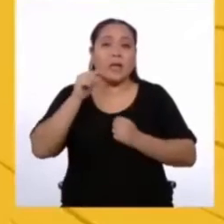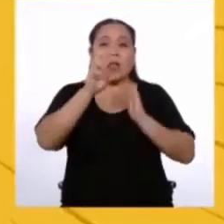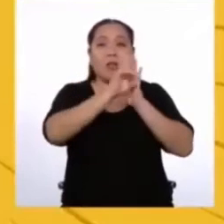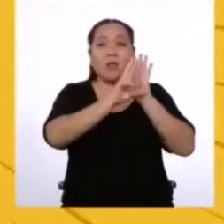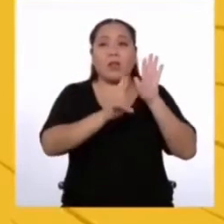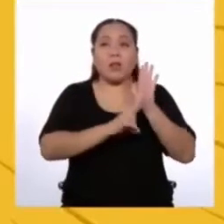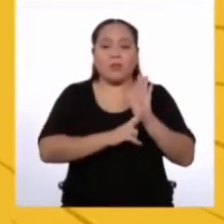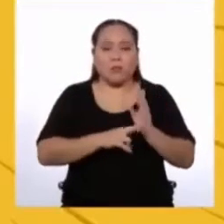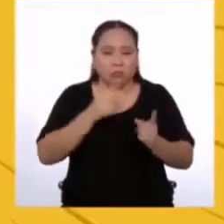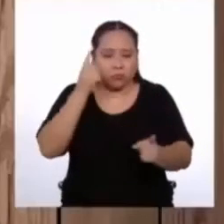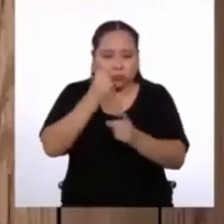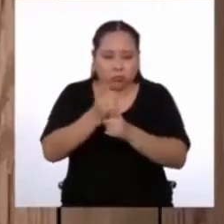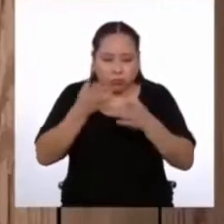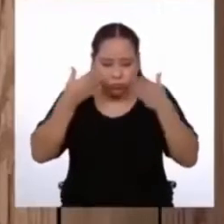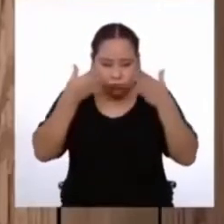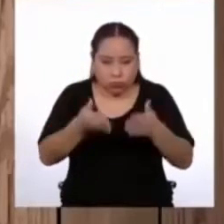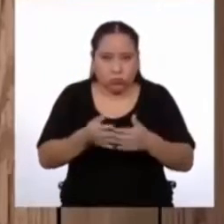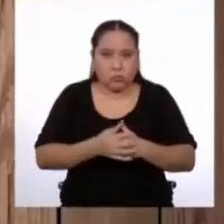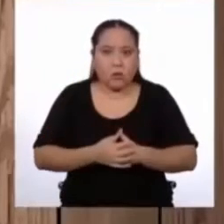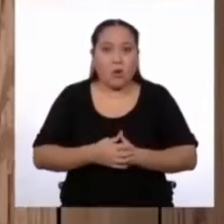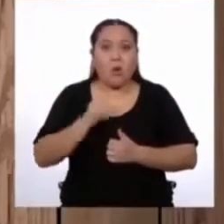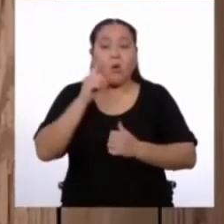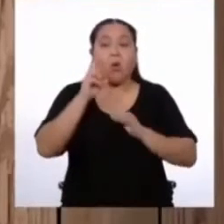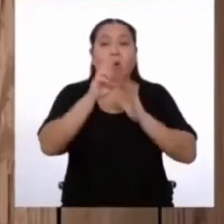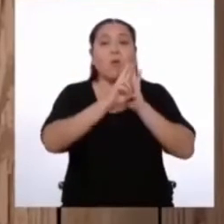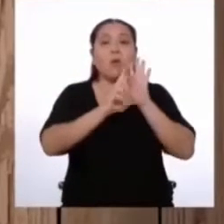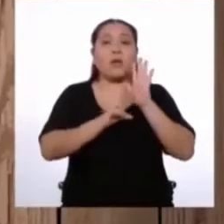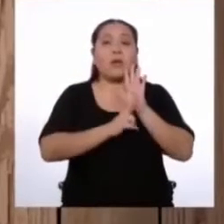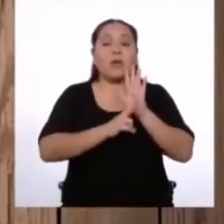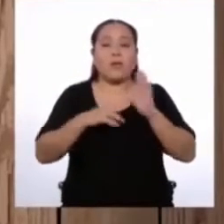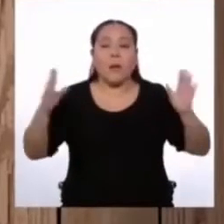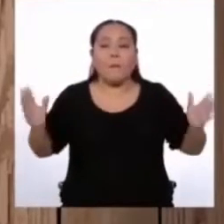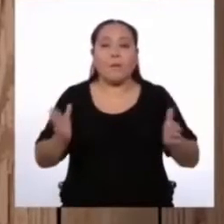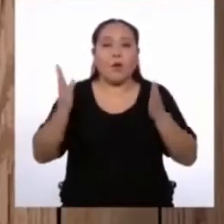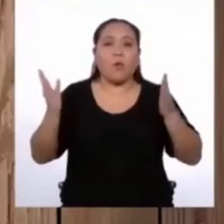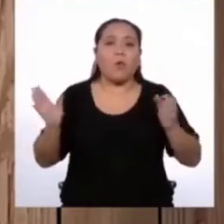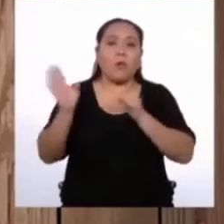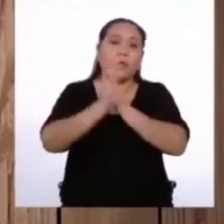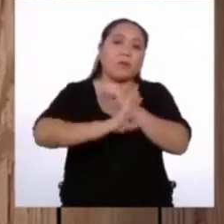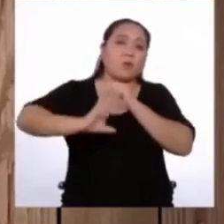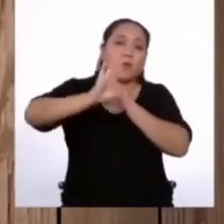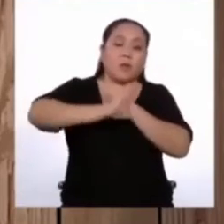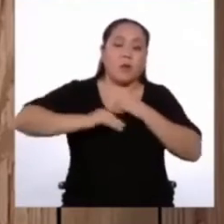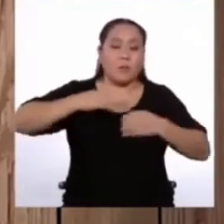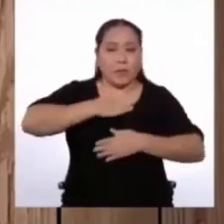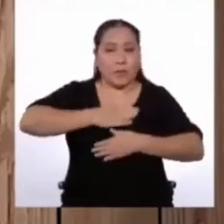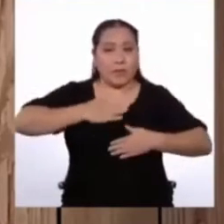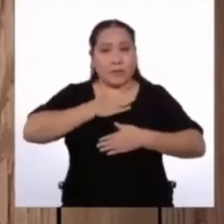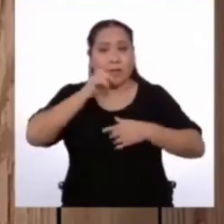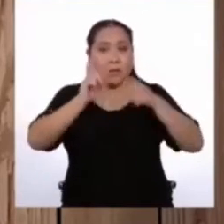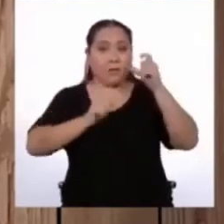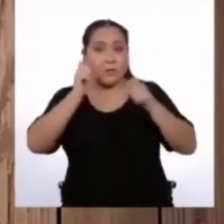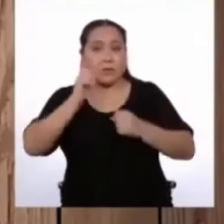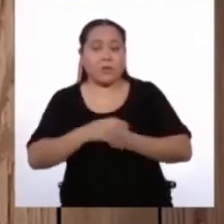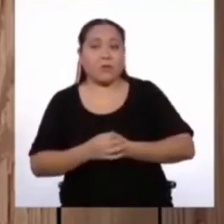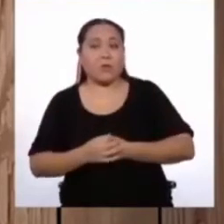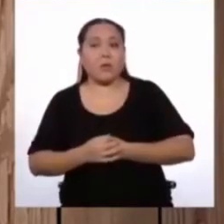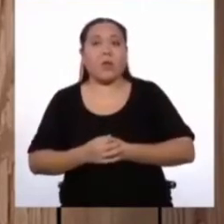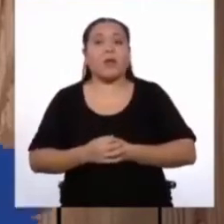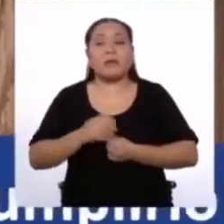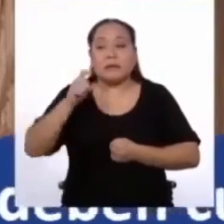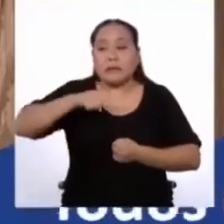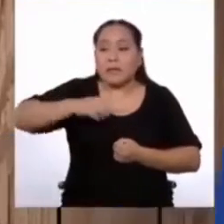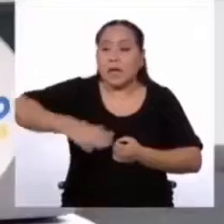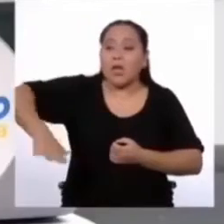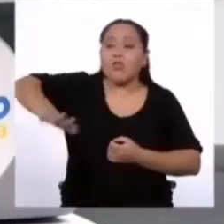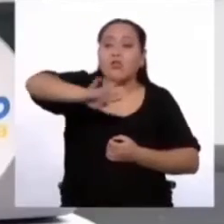deben ser efectivos. Un reglamento sirve para promover la seguridad y el bienestar de las personas. Entonces, todos deben